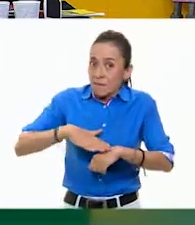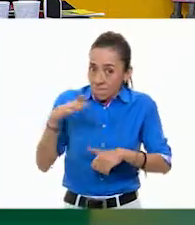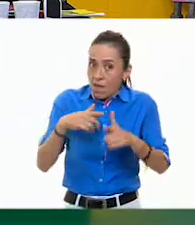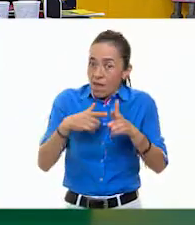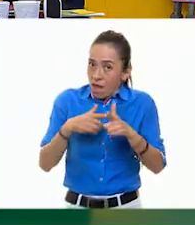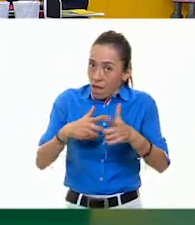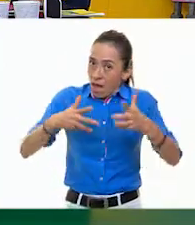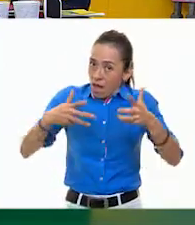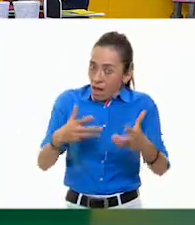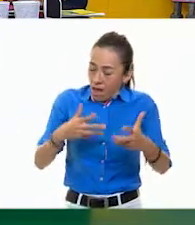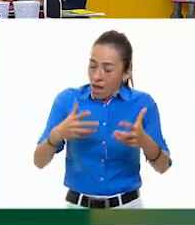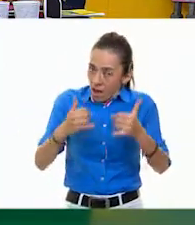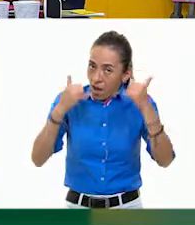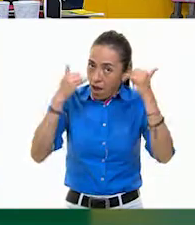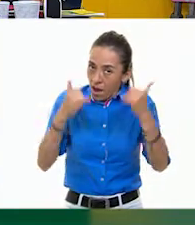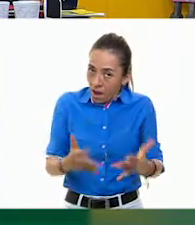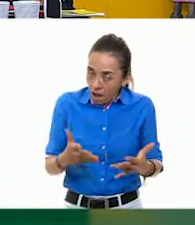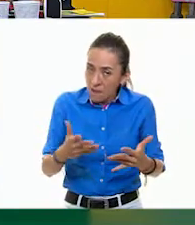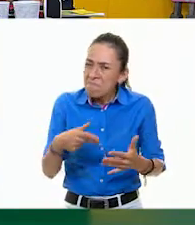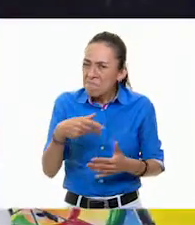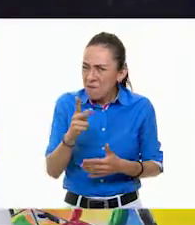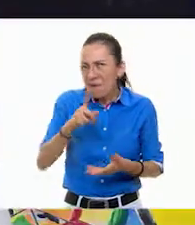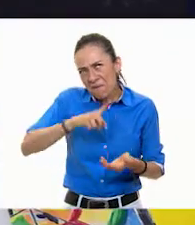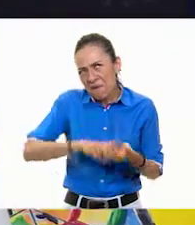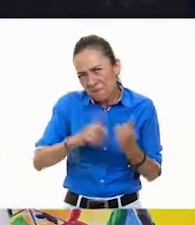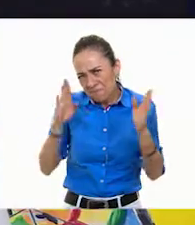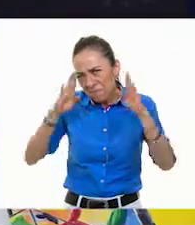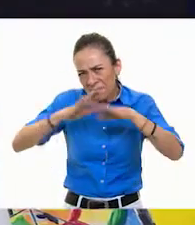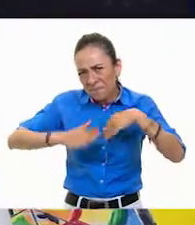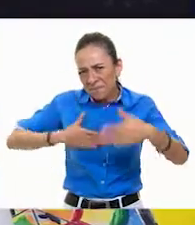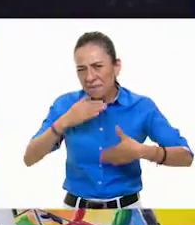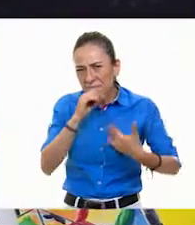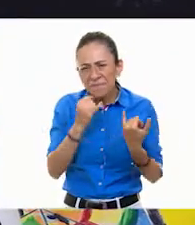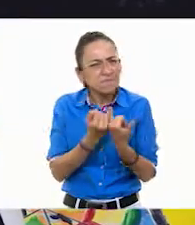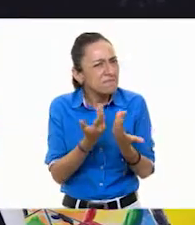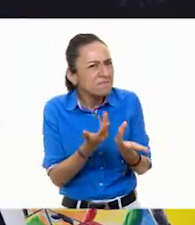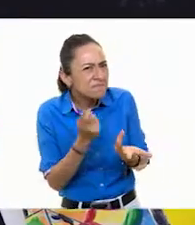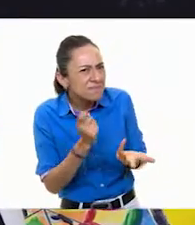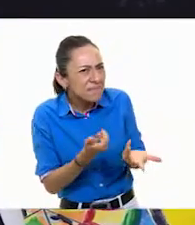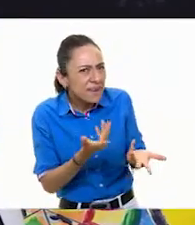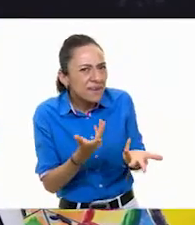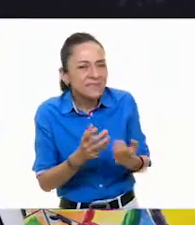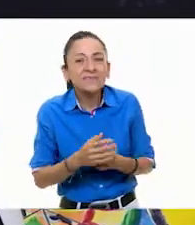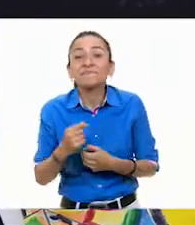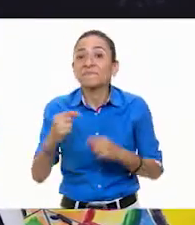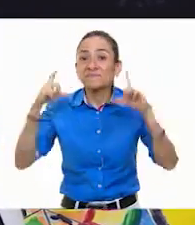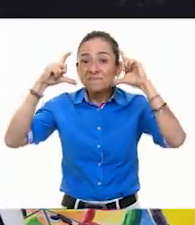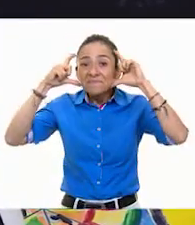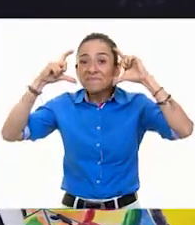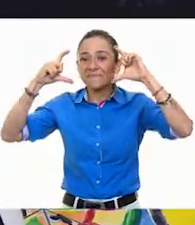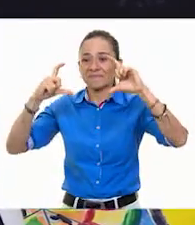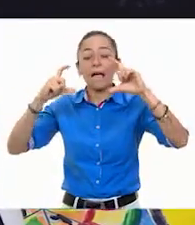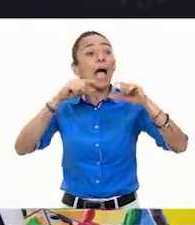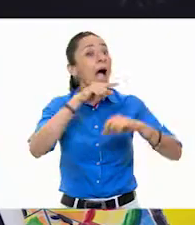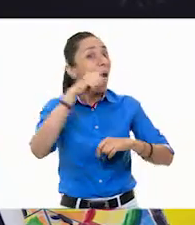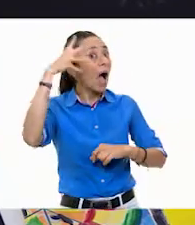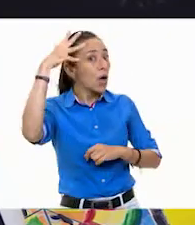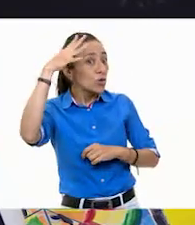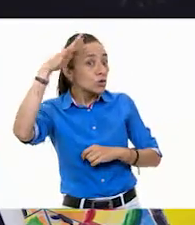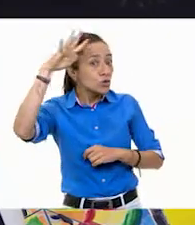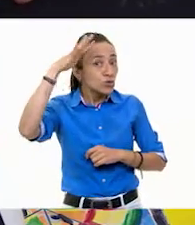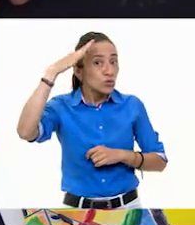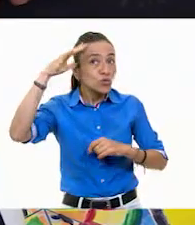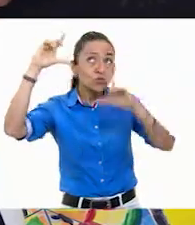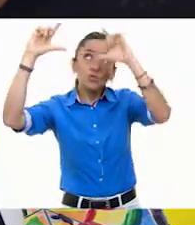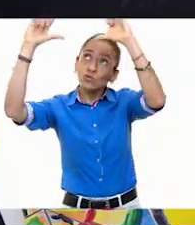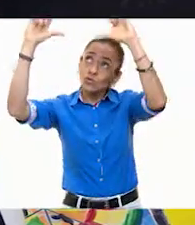divertido. Ahora, ¿qué es que pasa? Pues, vamos a hacer ahorita la... La carita del sol. Muy bien. Ya que tenemos